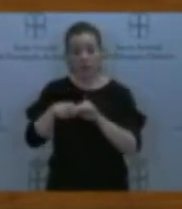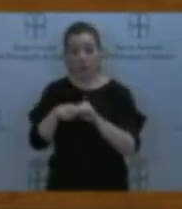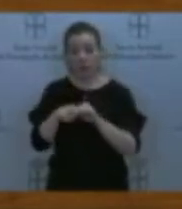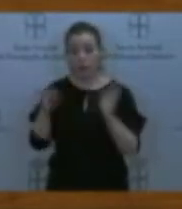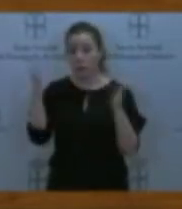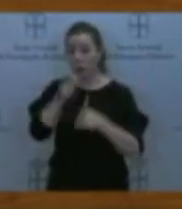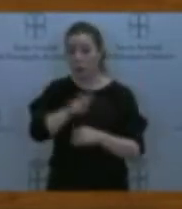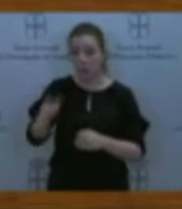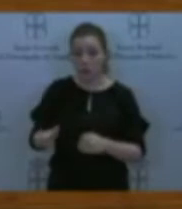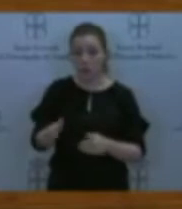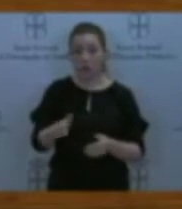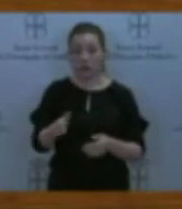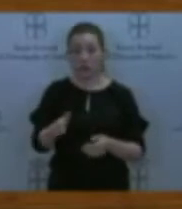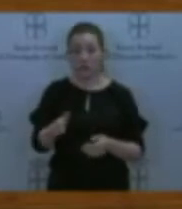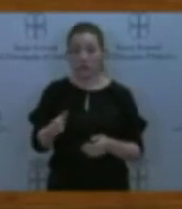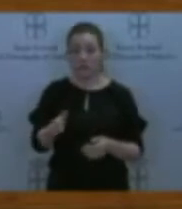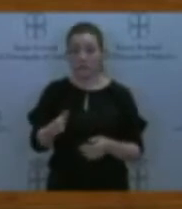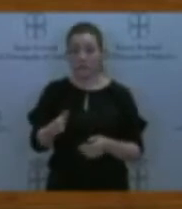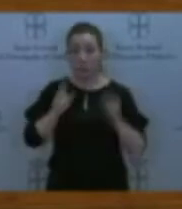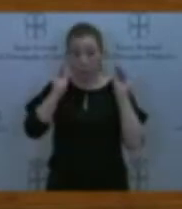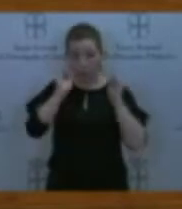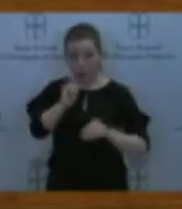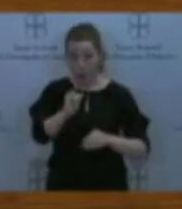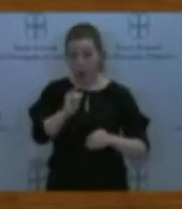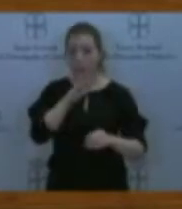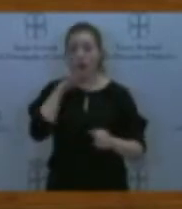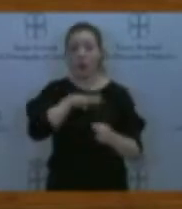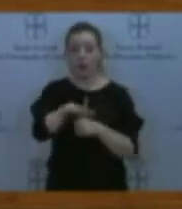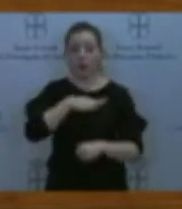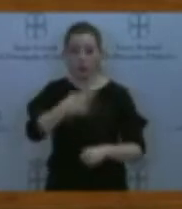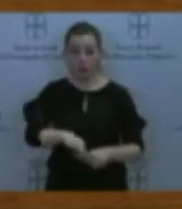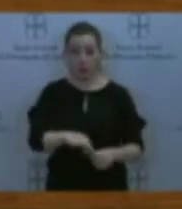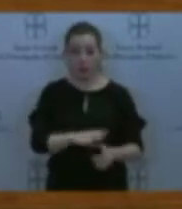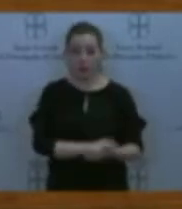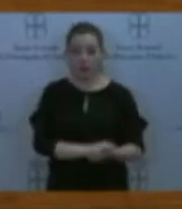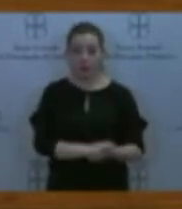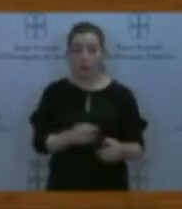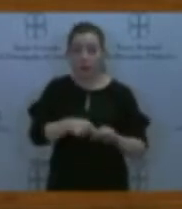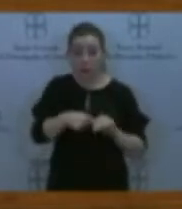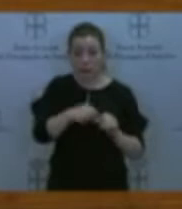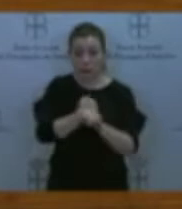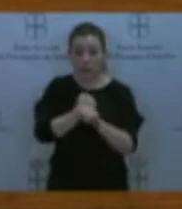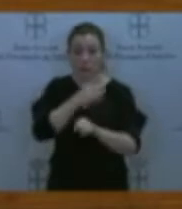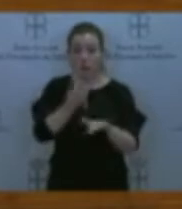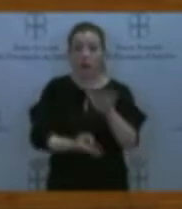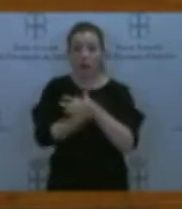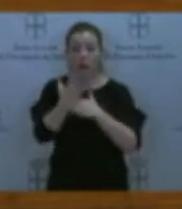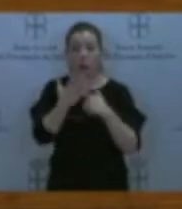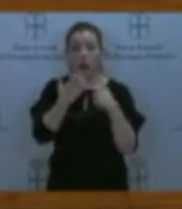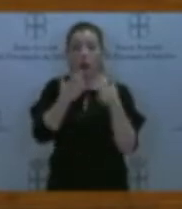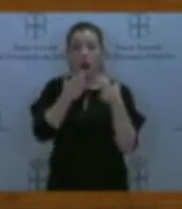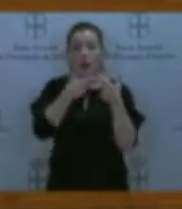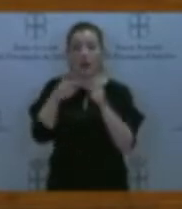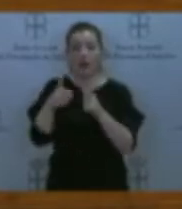personas que tienen idóneamente la formación para cubrirlas, para cubrir esos puestos. Por eso, la creación de nuevas categorías profesionales